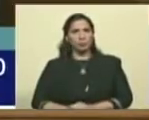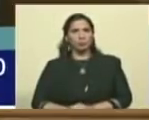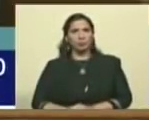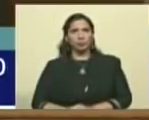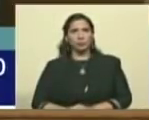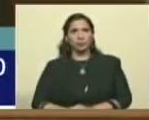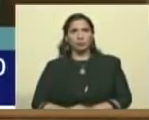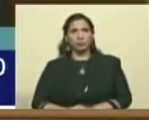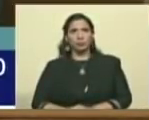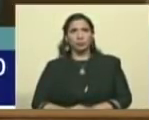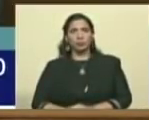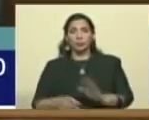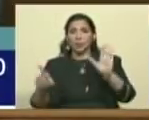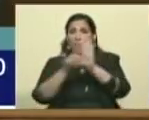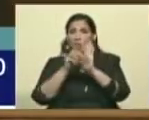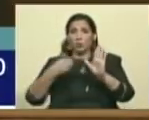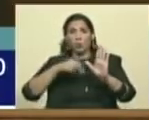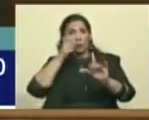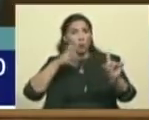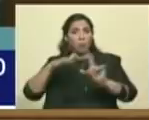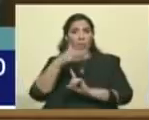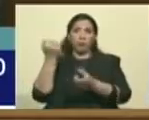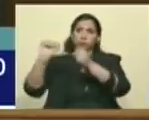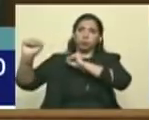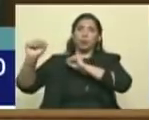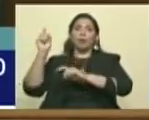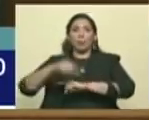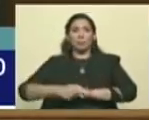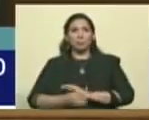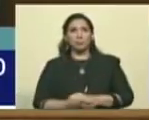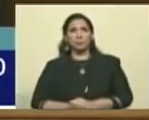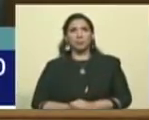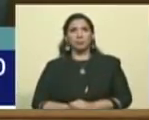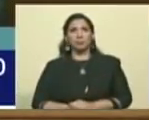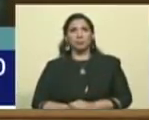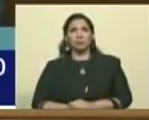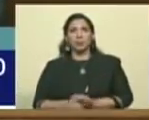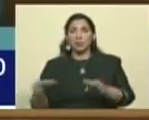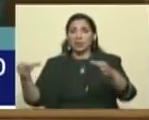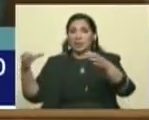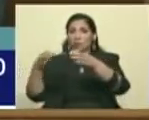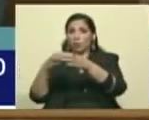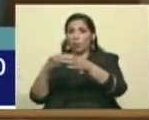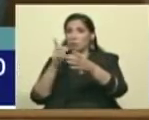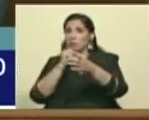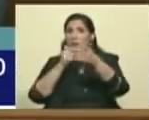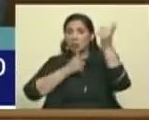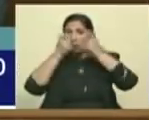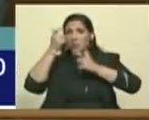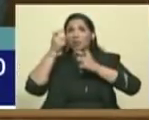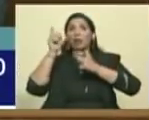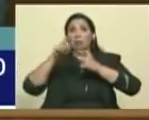Un decreto que nuestro pueblo rechazó, inclusive sectores no chavistas rechazaron.